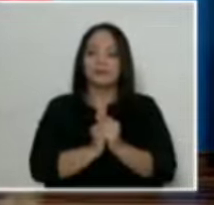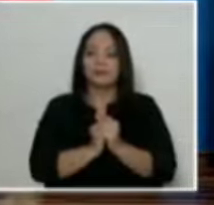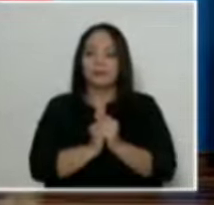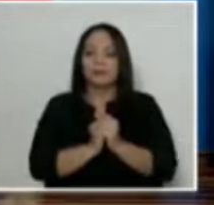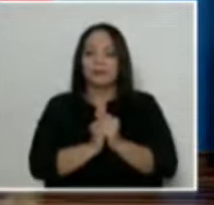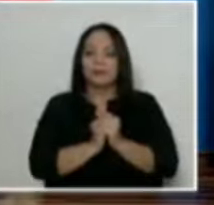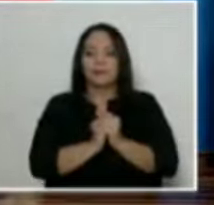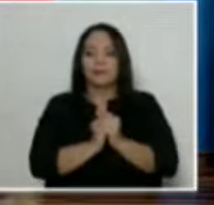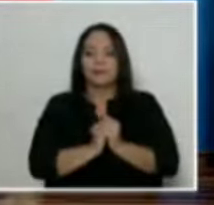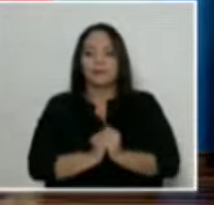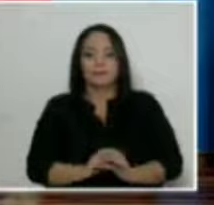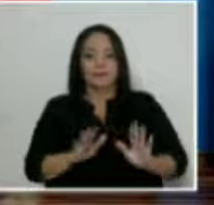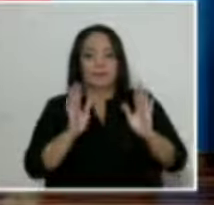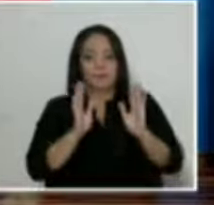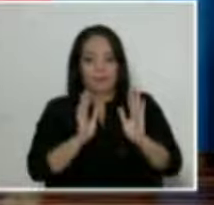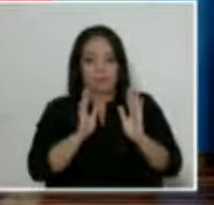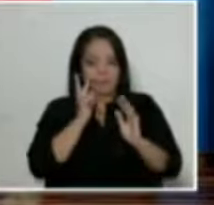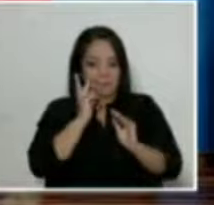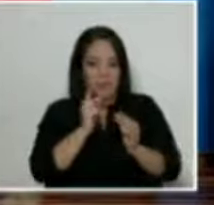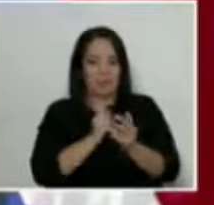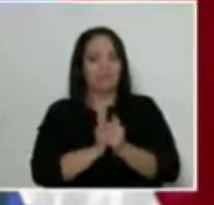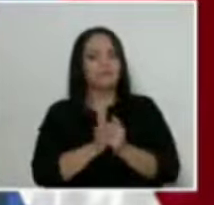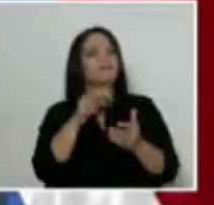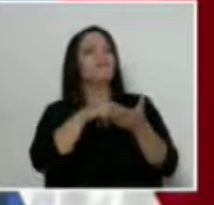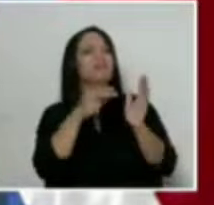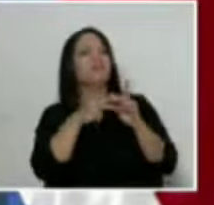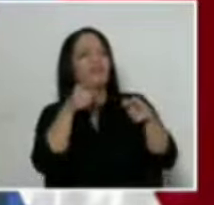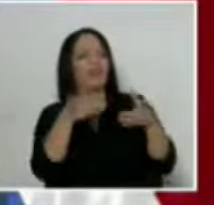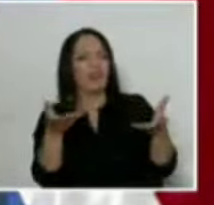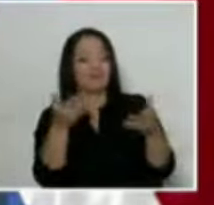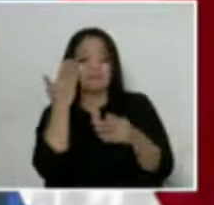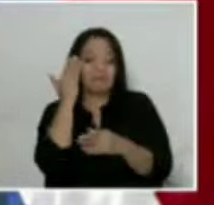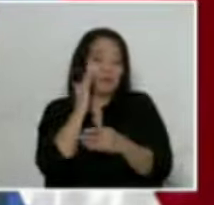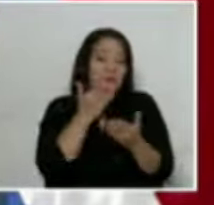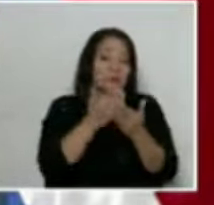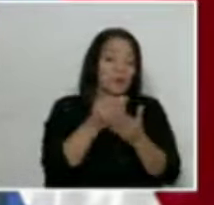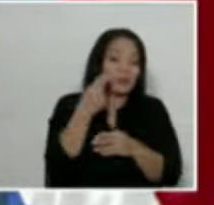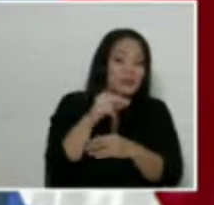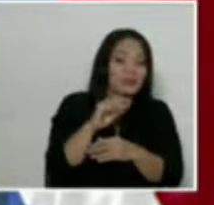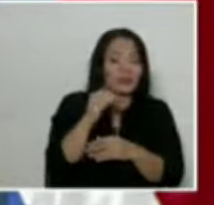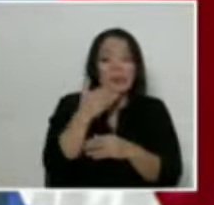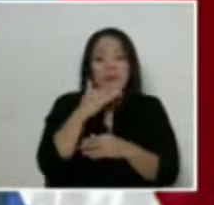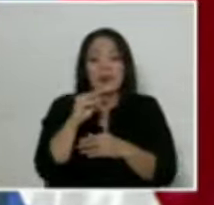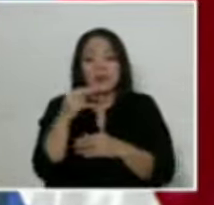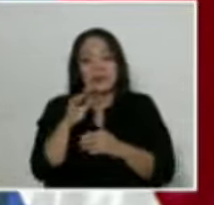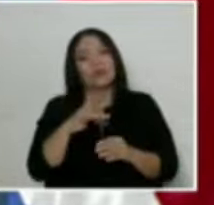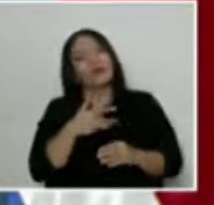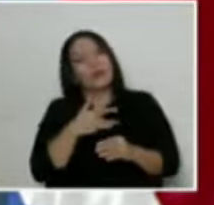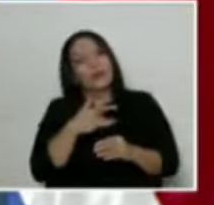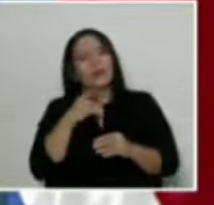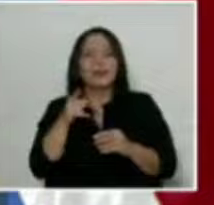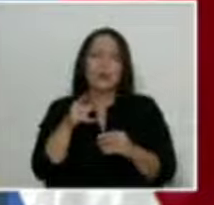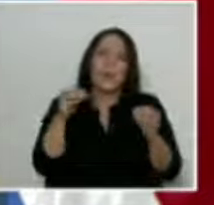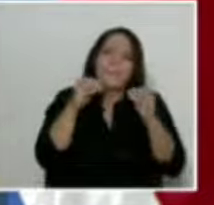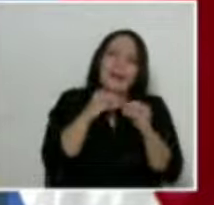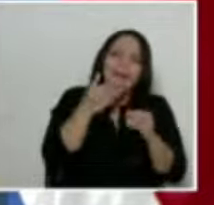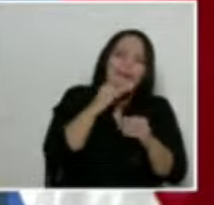¿qué es esto? Yo no sé si son buenas noticias o malas noticias. Yo creo que son más malas que buenas,